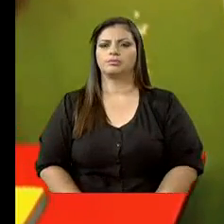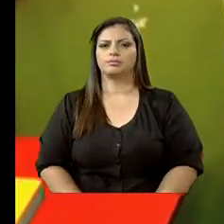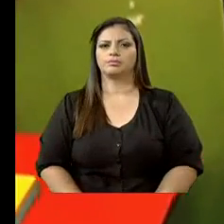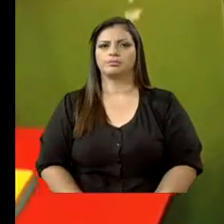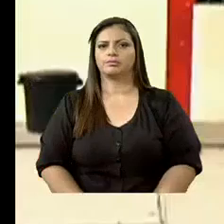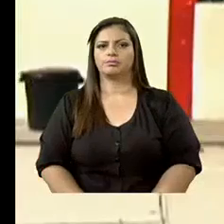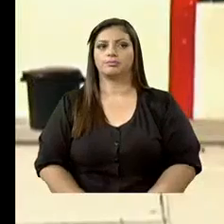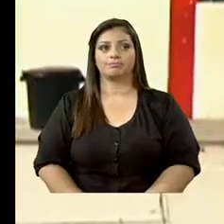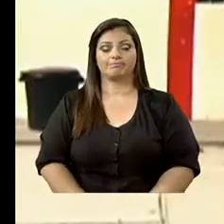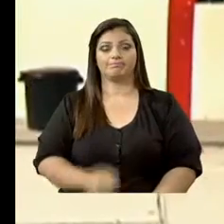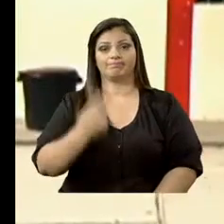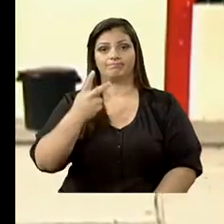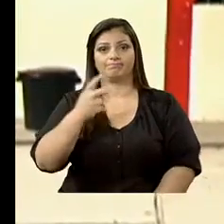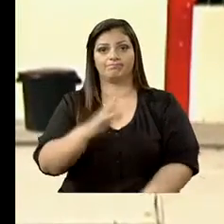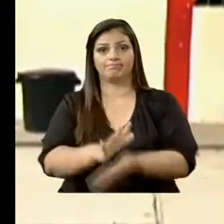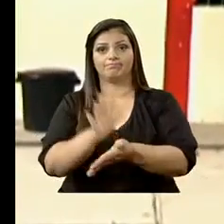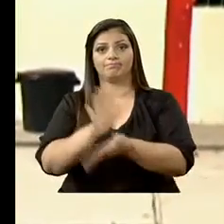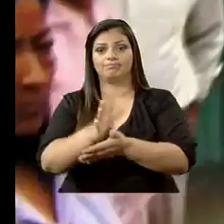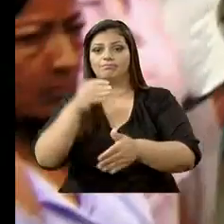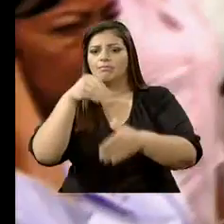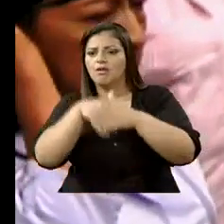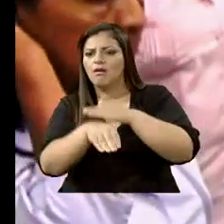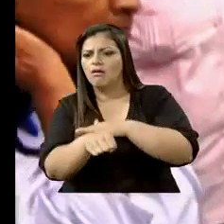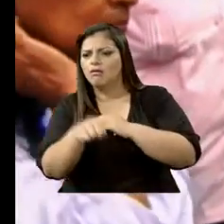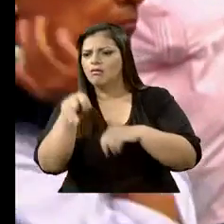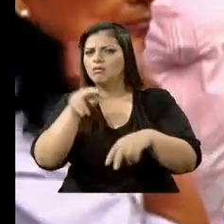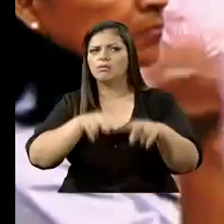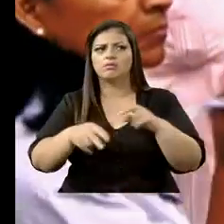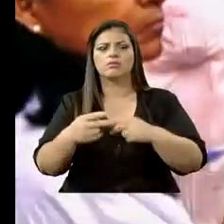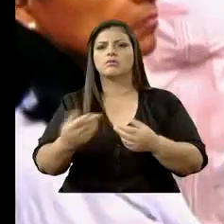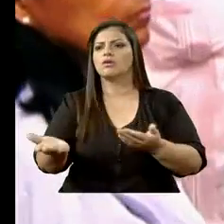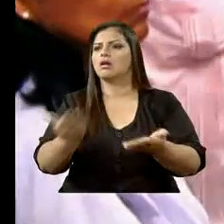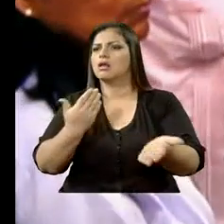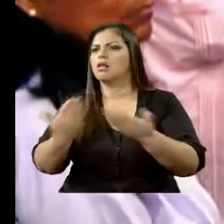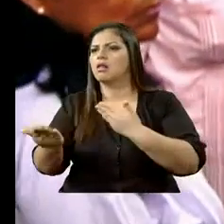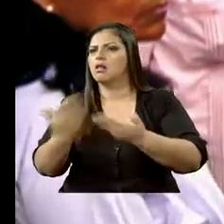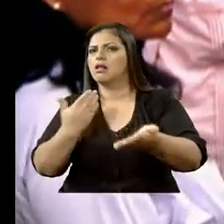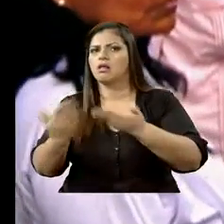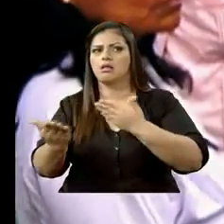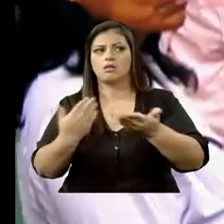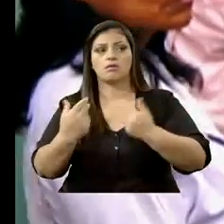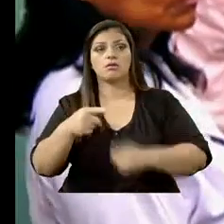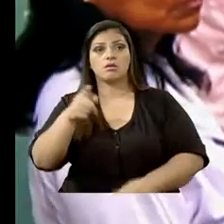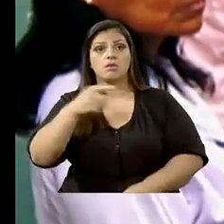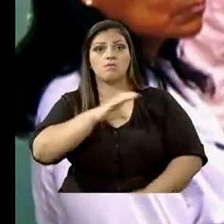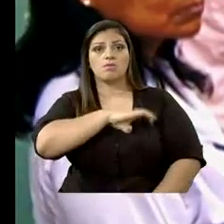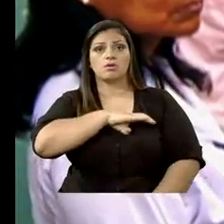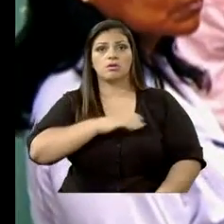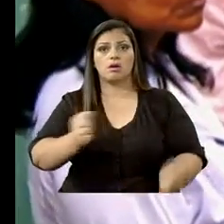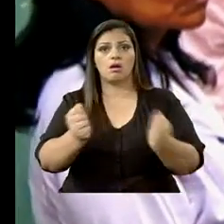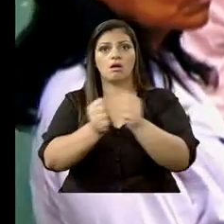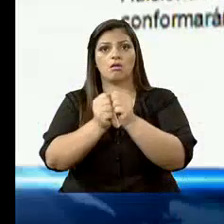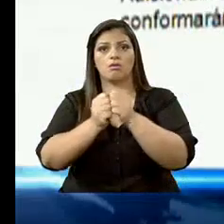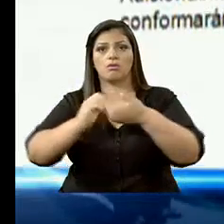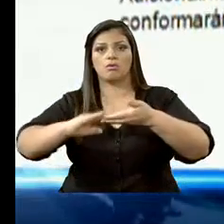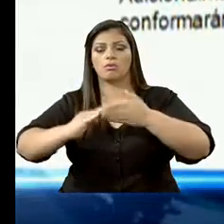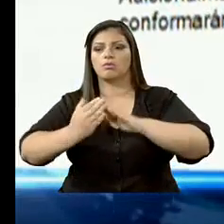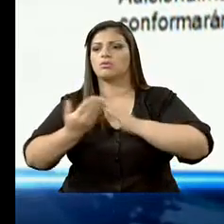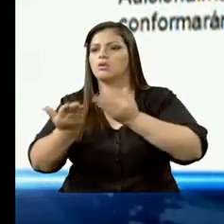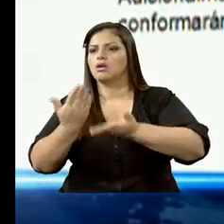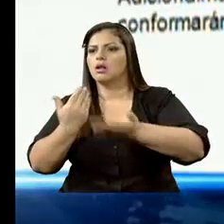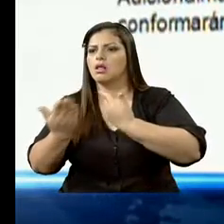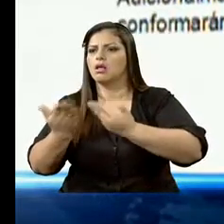tanto, al interior de la escuela se ha procedido a socializar el número de la unidad de policía comunitaria más cercana. Y